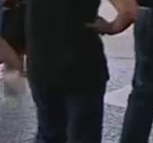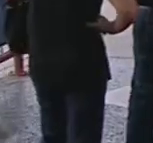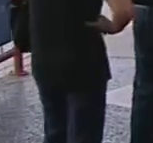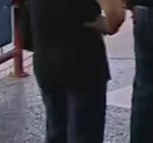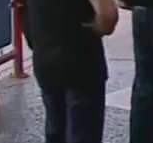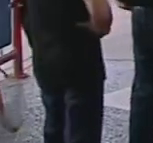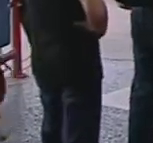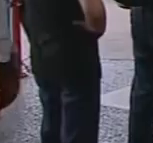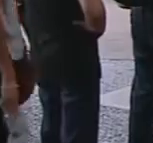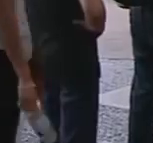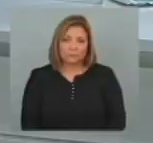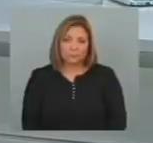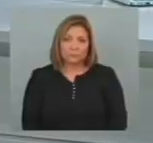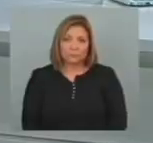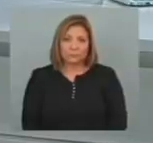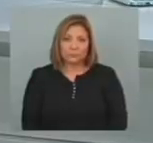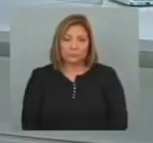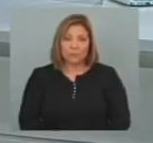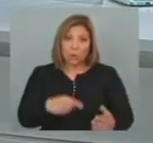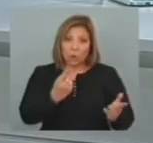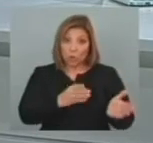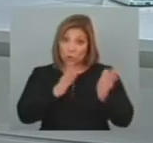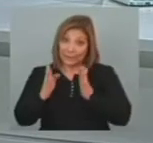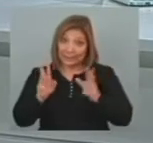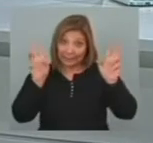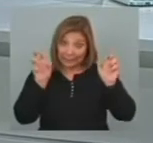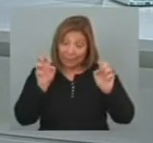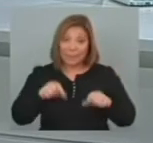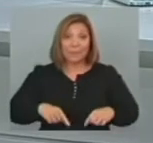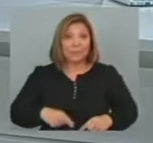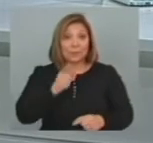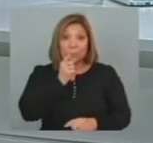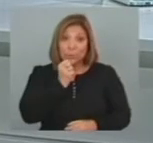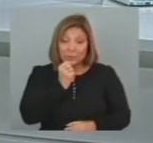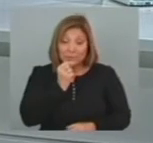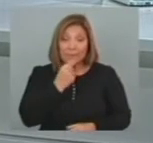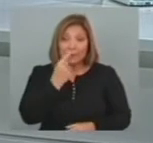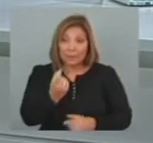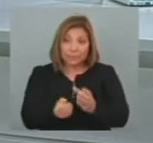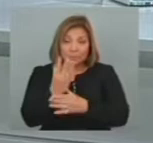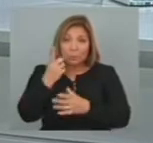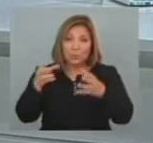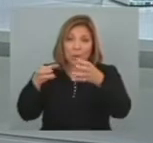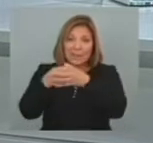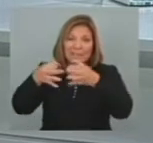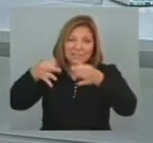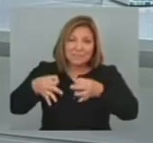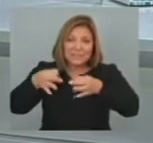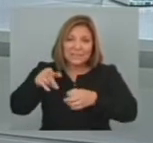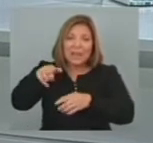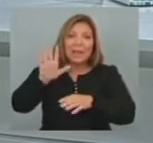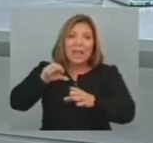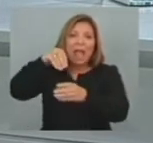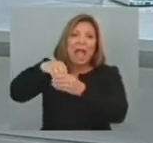COPSA En otros temas El Ministerio Del Interior Creó una unidad Especial Dependiente De Asuntos